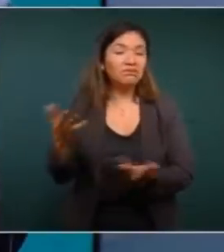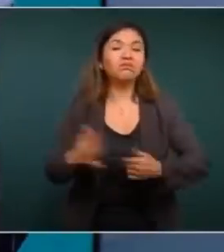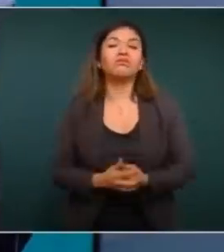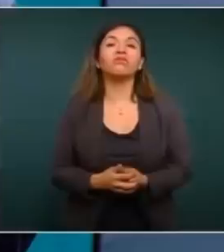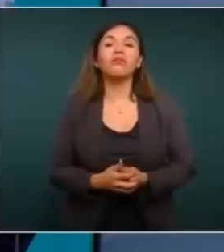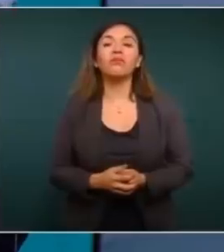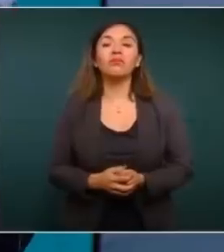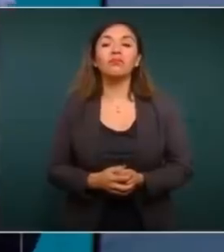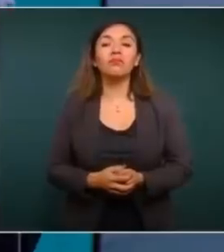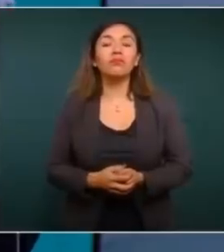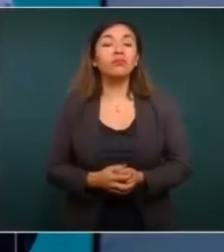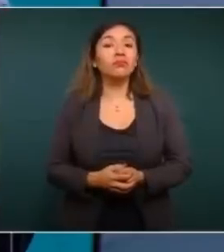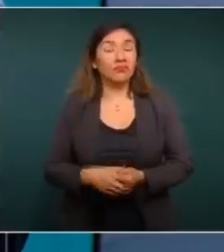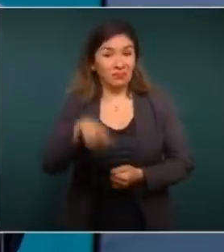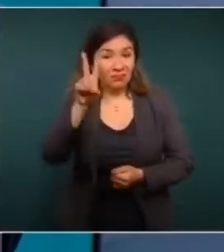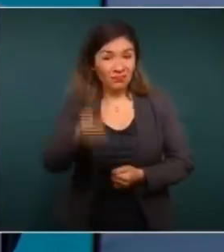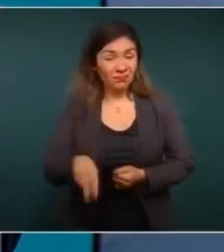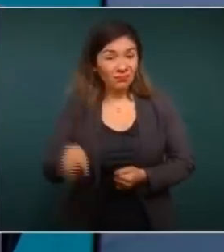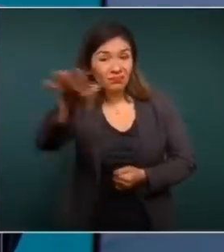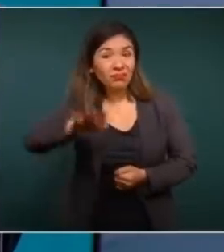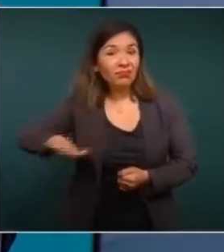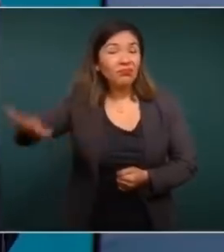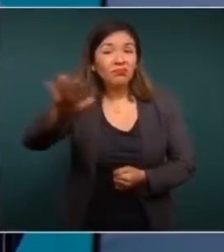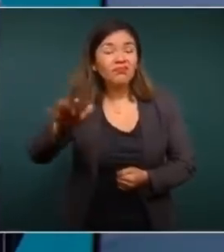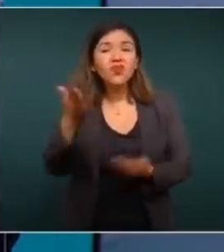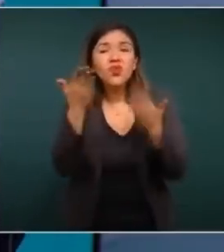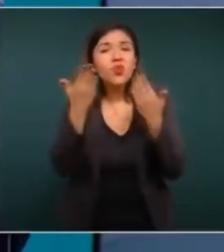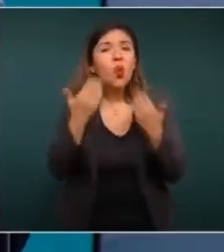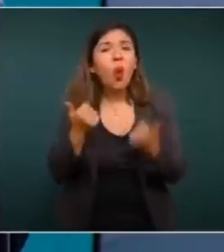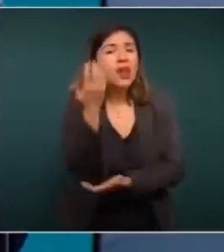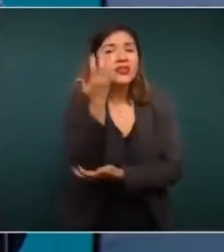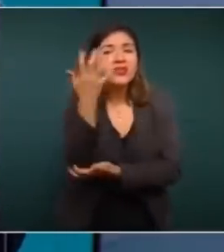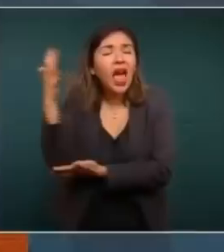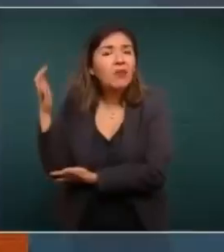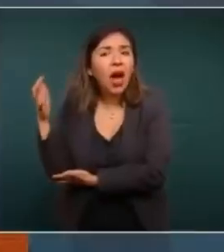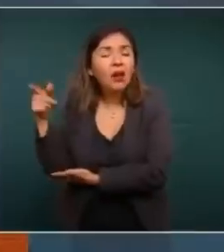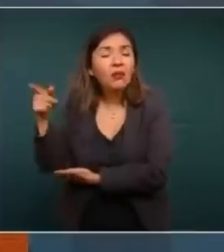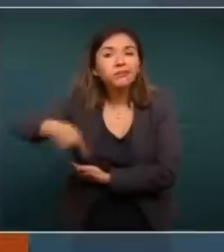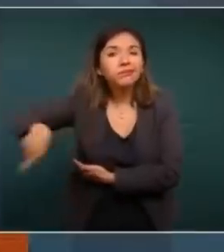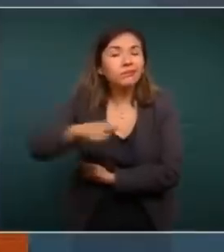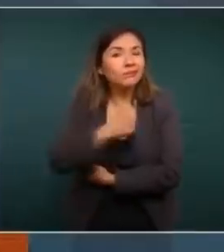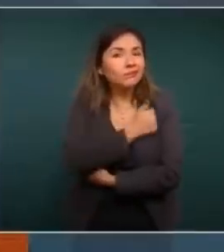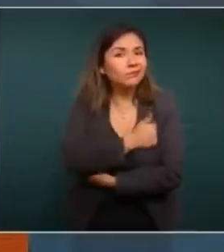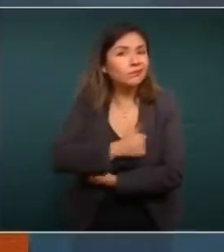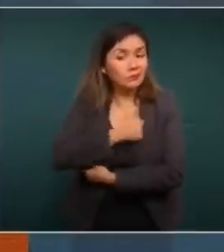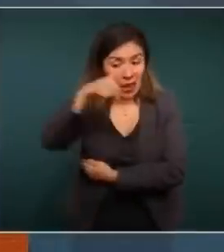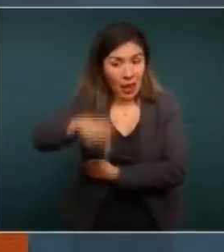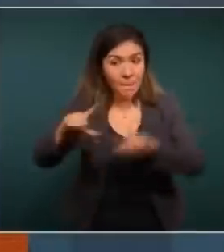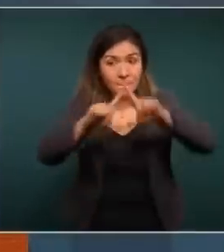ya casi no hay selva tropical en el país,